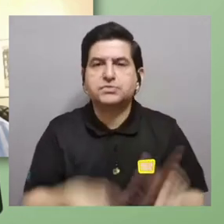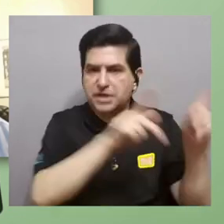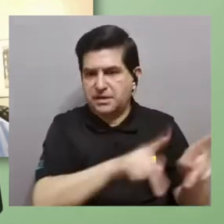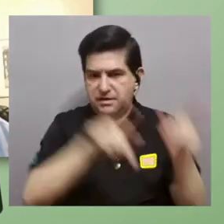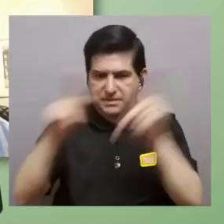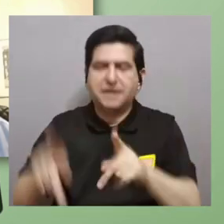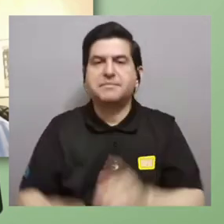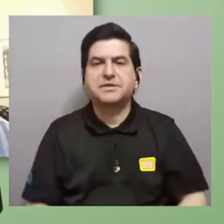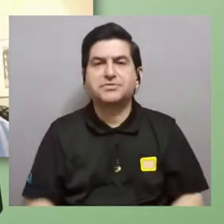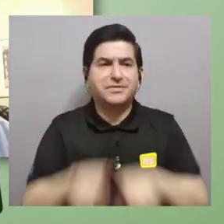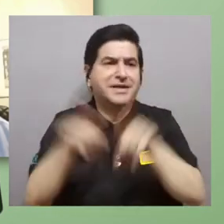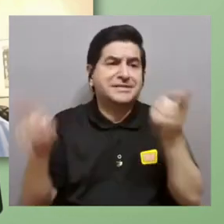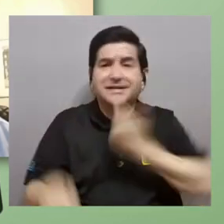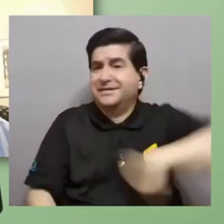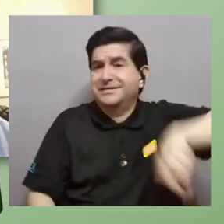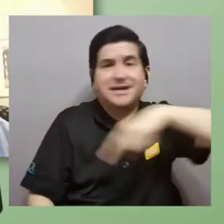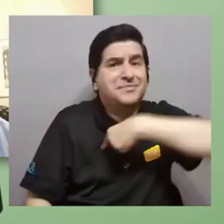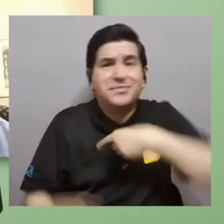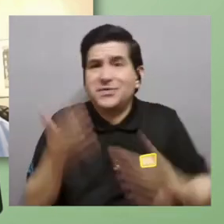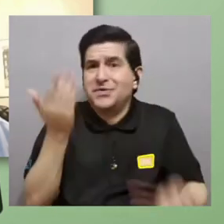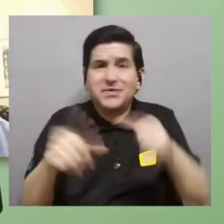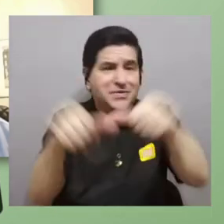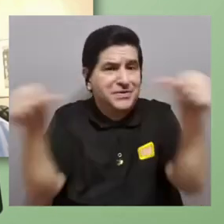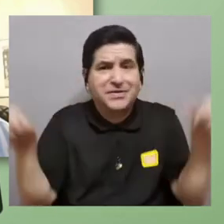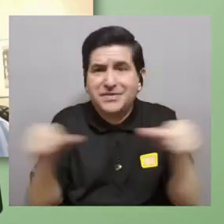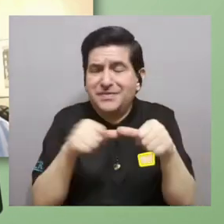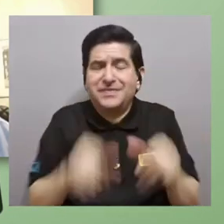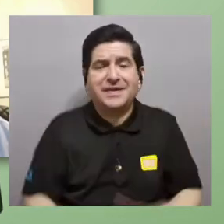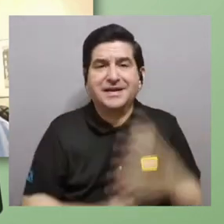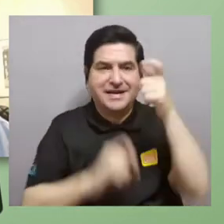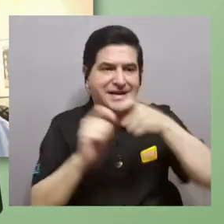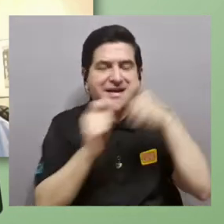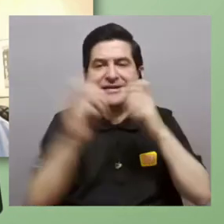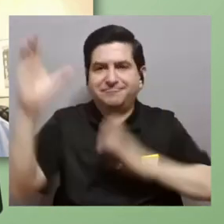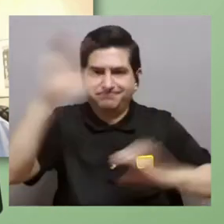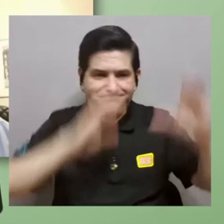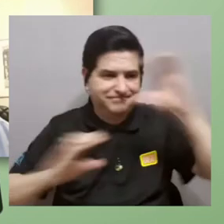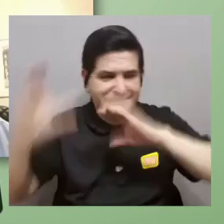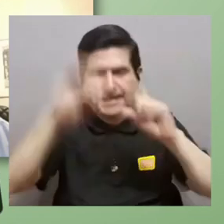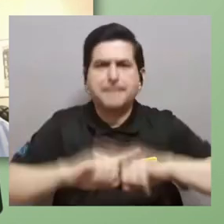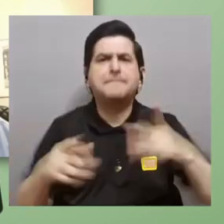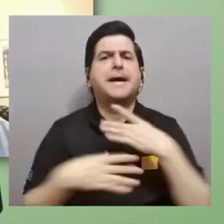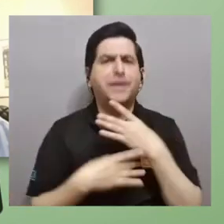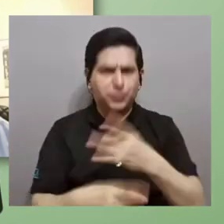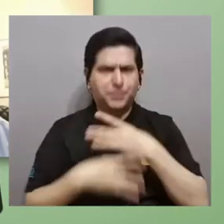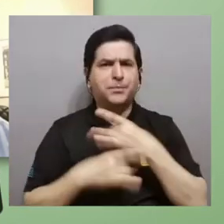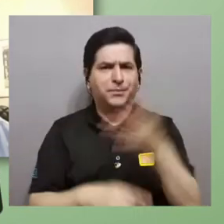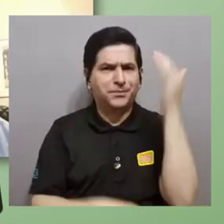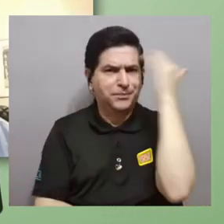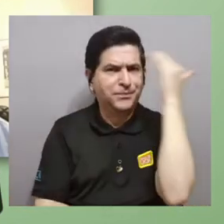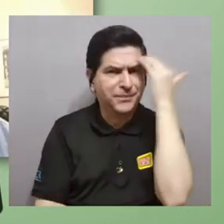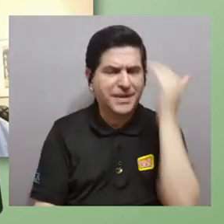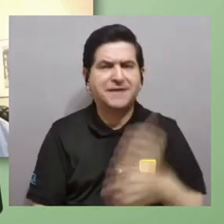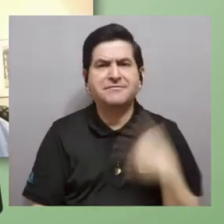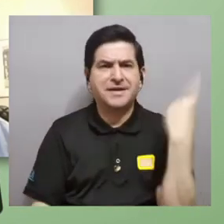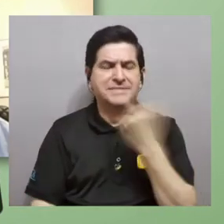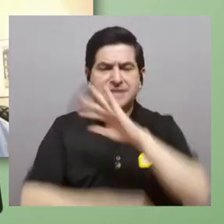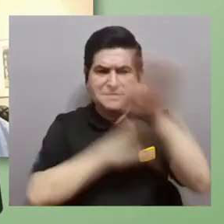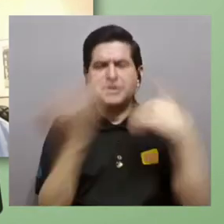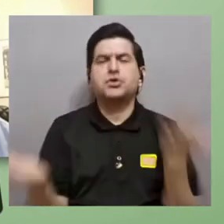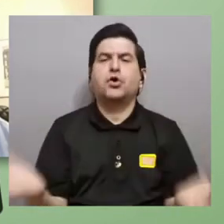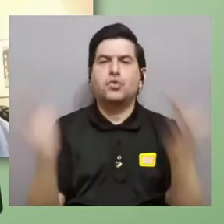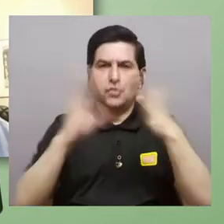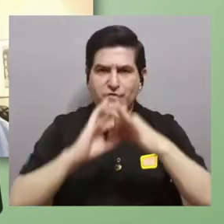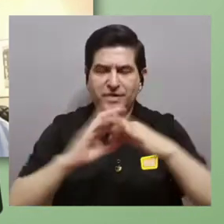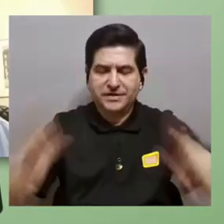que tampoco somos del área propiamente de la ciencia pero si es interesante conocer cómo está siempre todo relacionado en